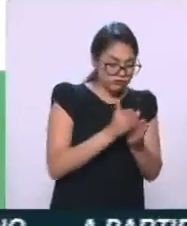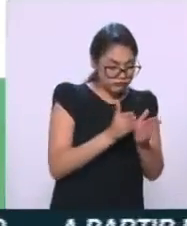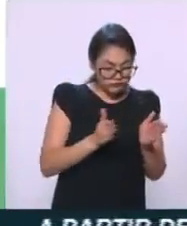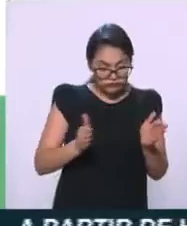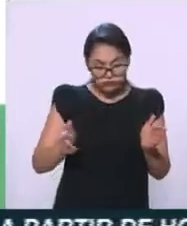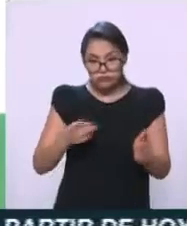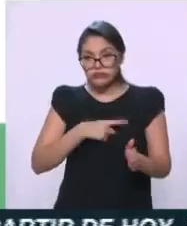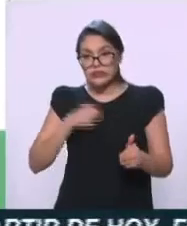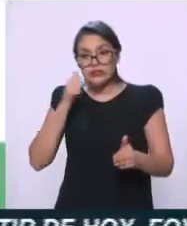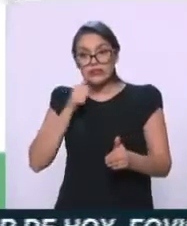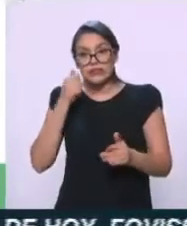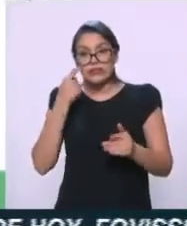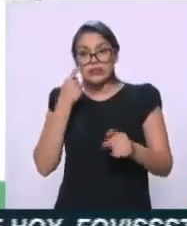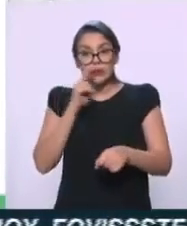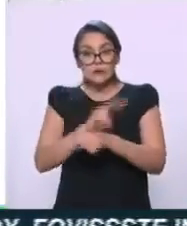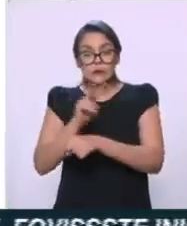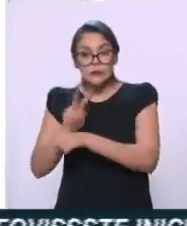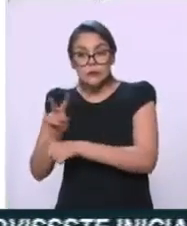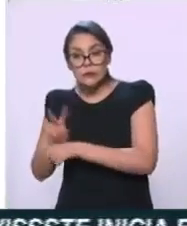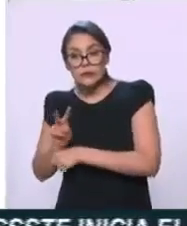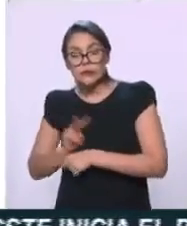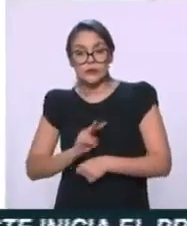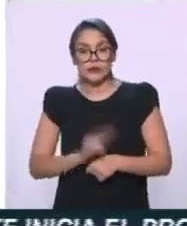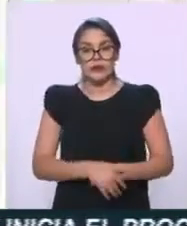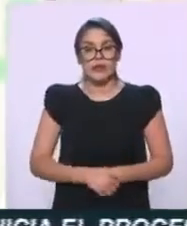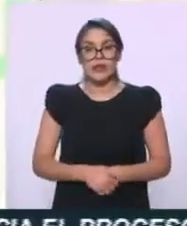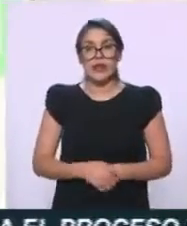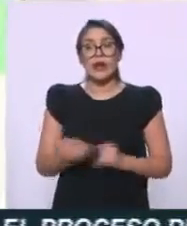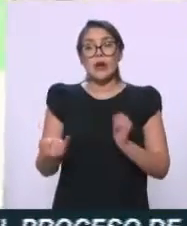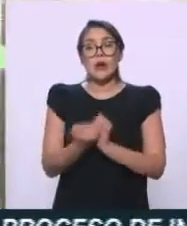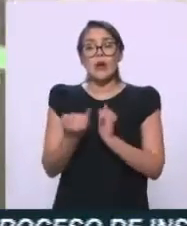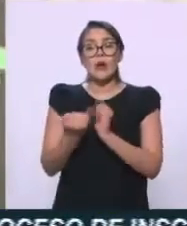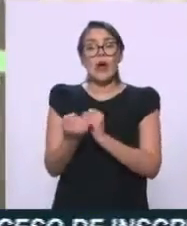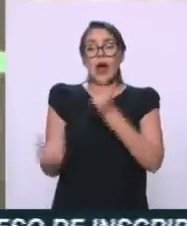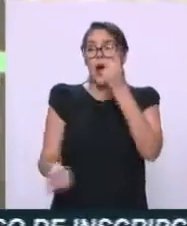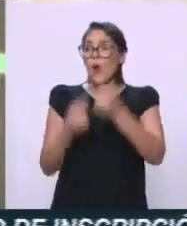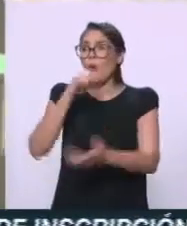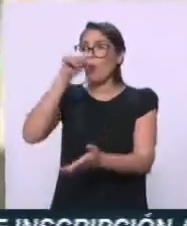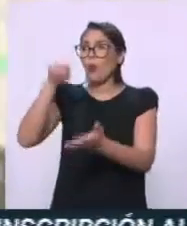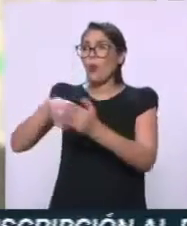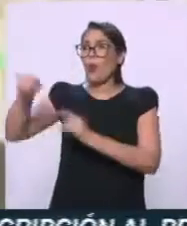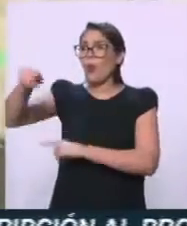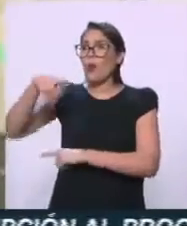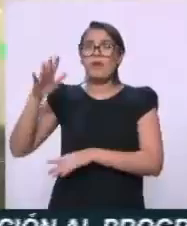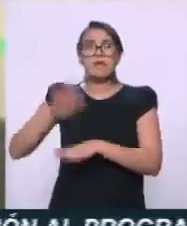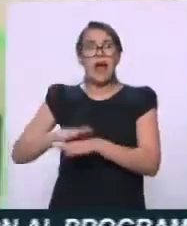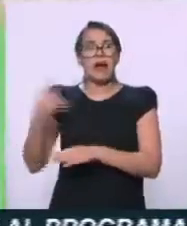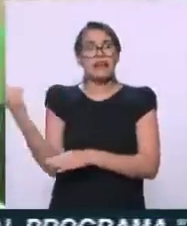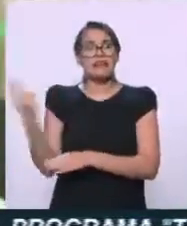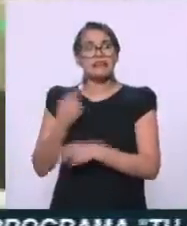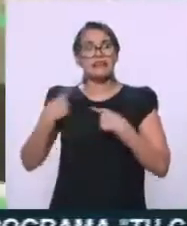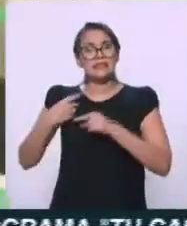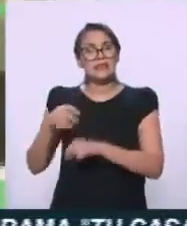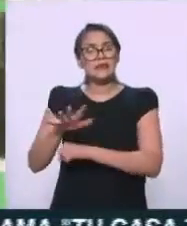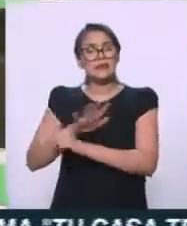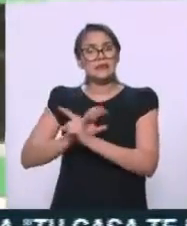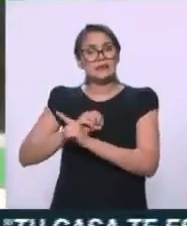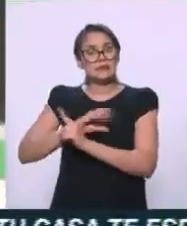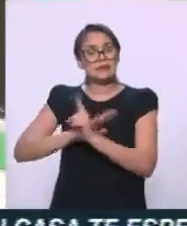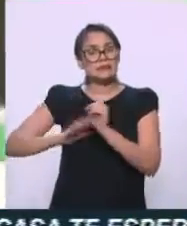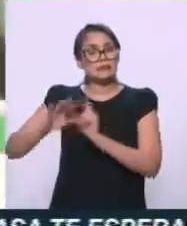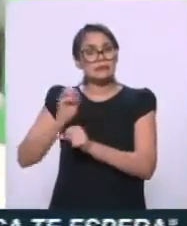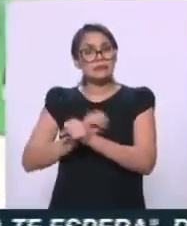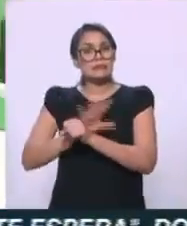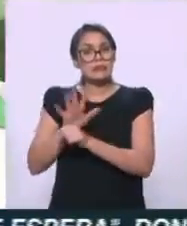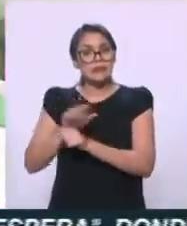como la reciente implementación de kioscos en las demarcaciones más afectadas o el seguimiento de casos específicos, con el objetivo de evitar